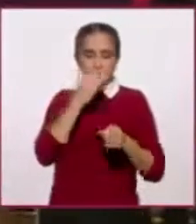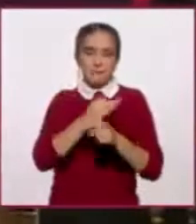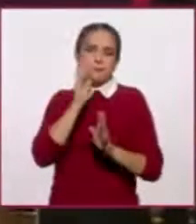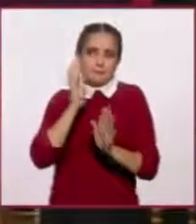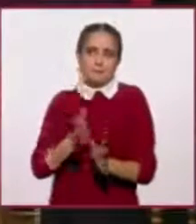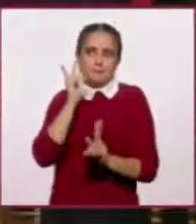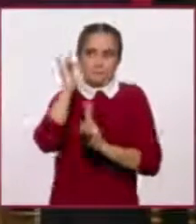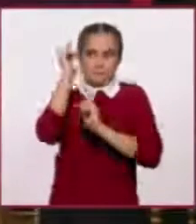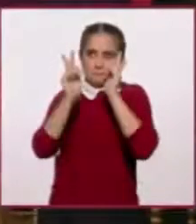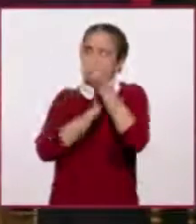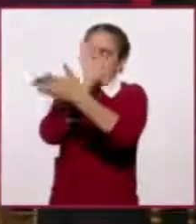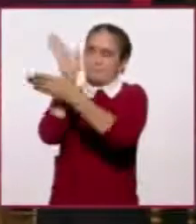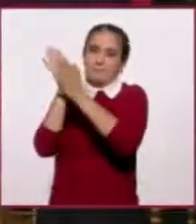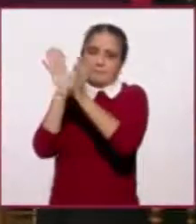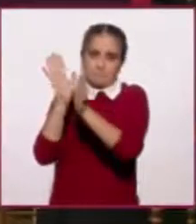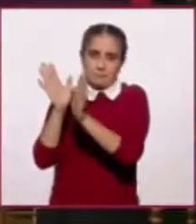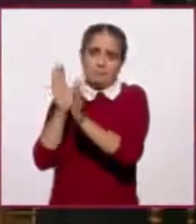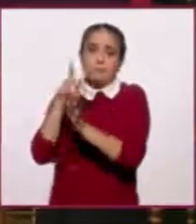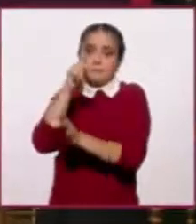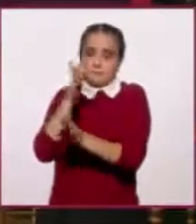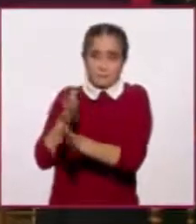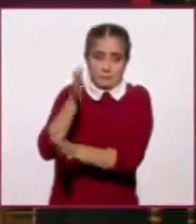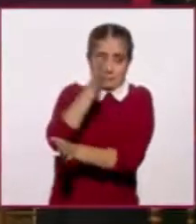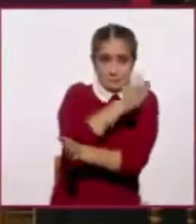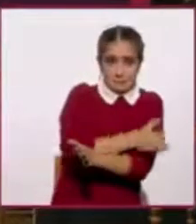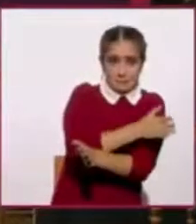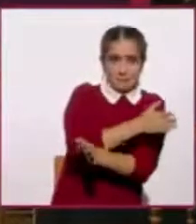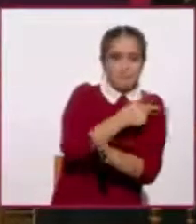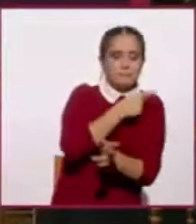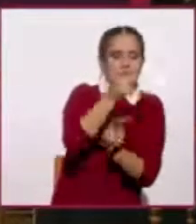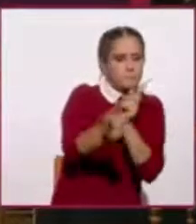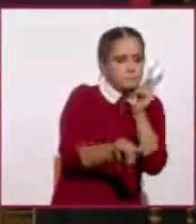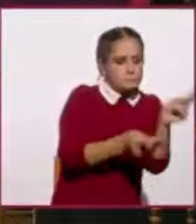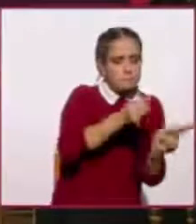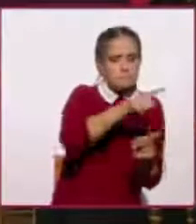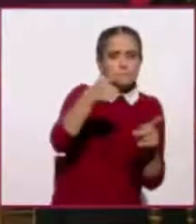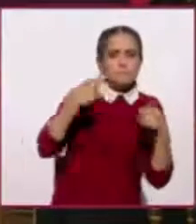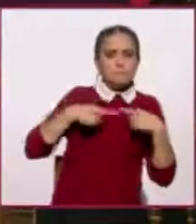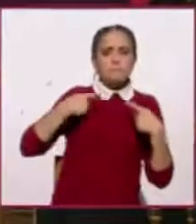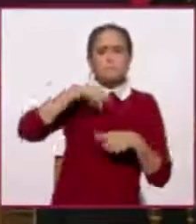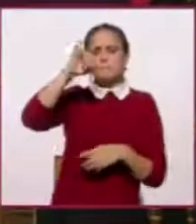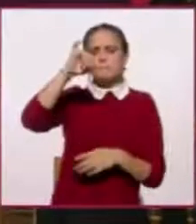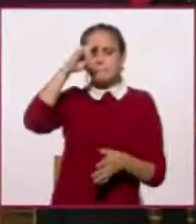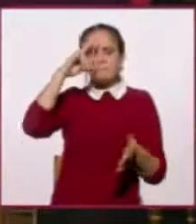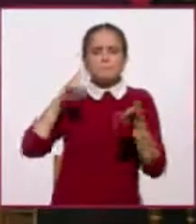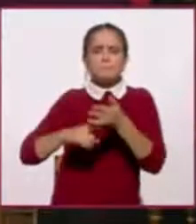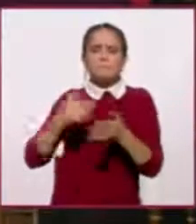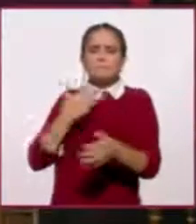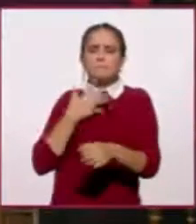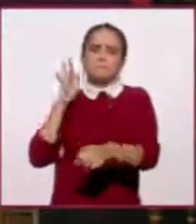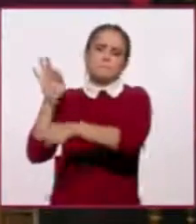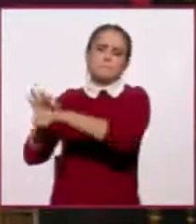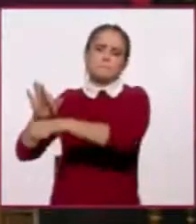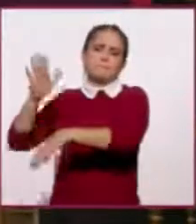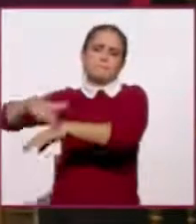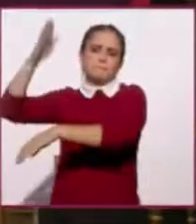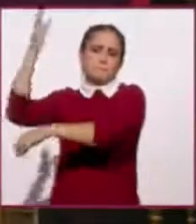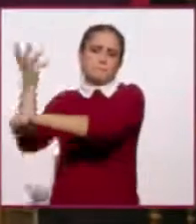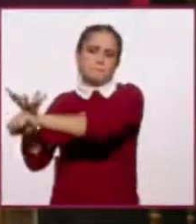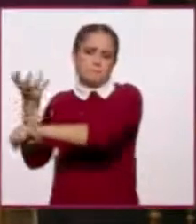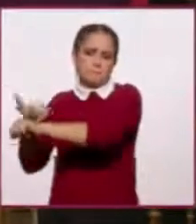porque antes de la visita, la mayor parte de la gente cree que esto iba a beneficiar más a Estados Unidos, en niveles de